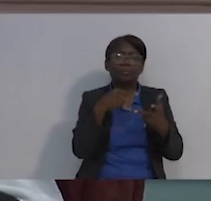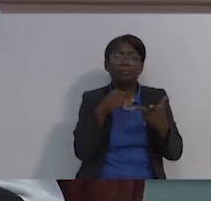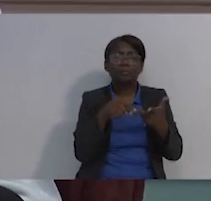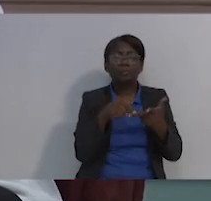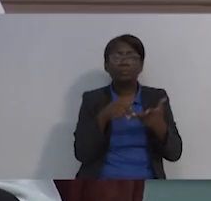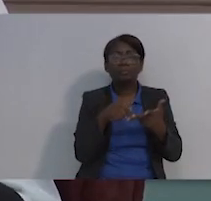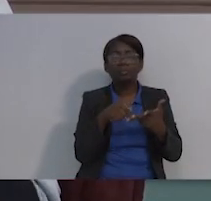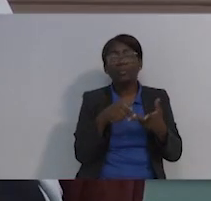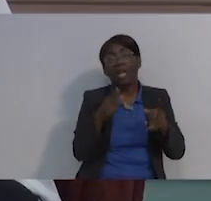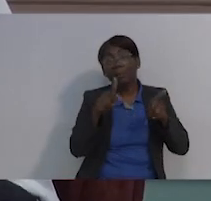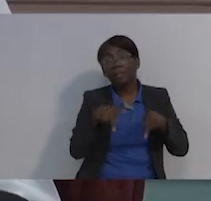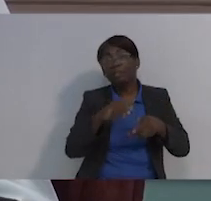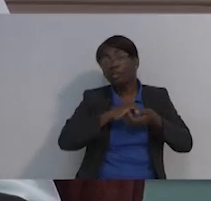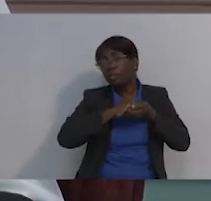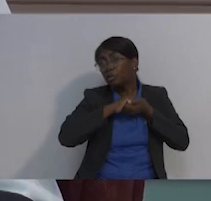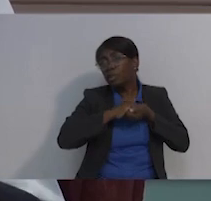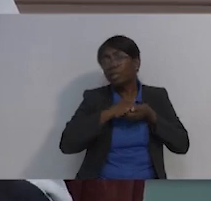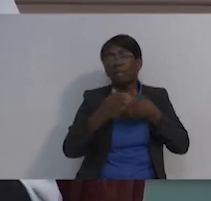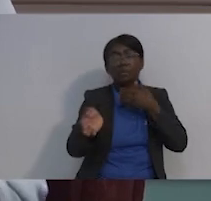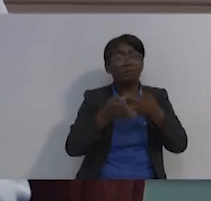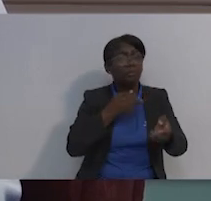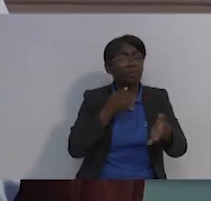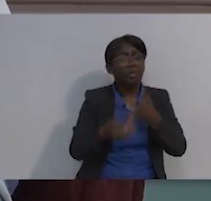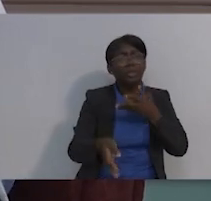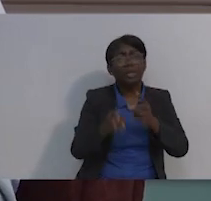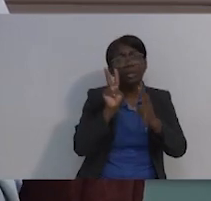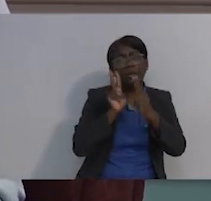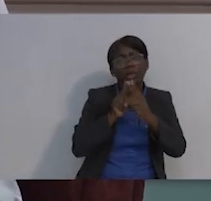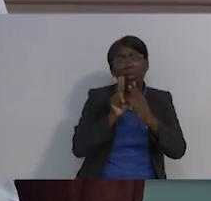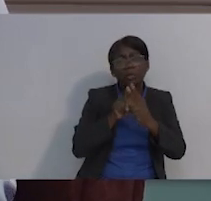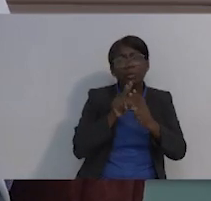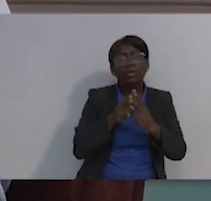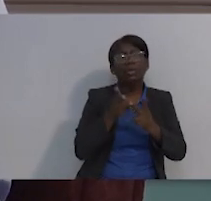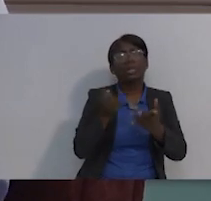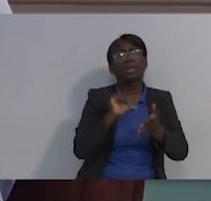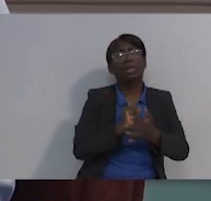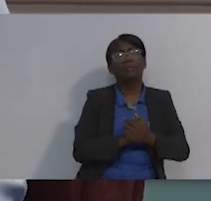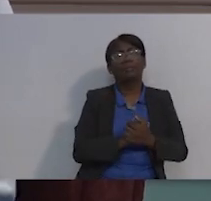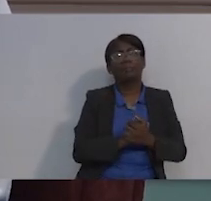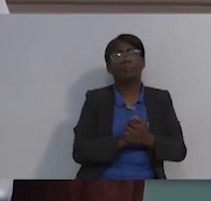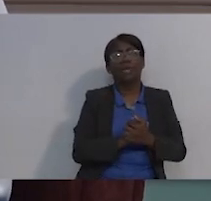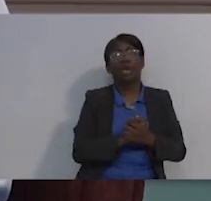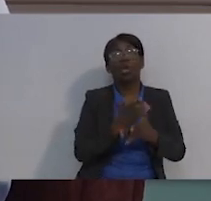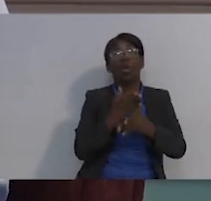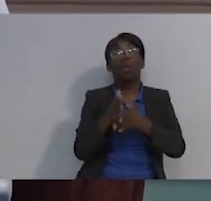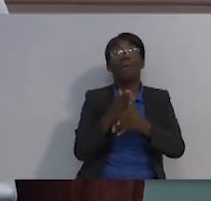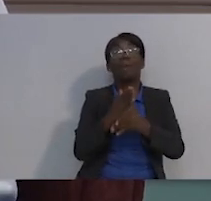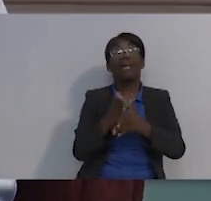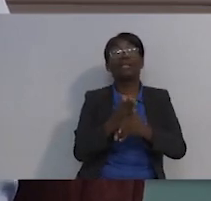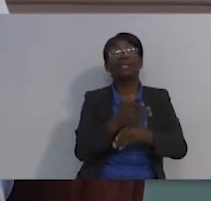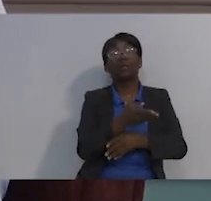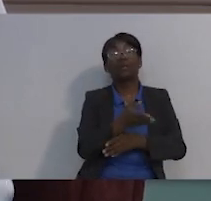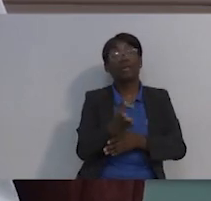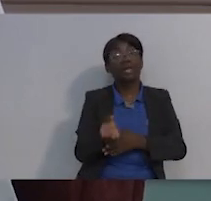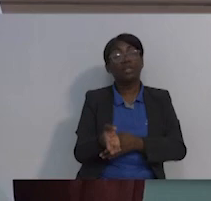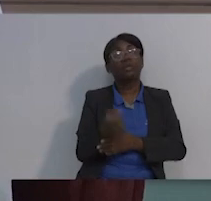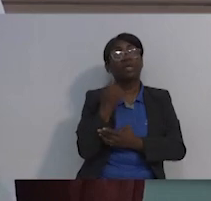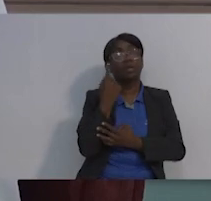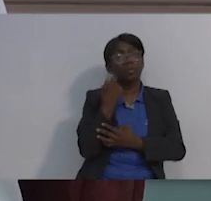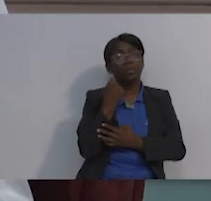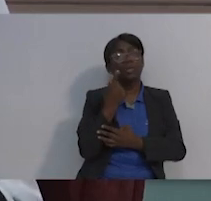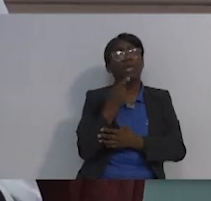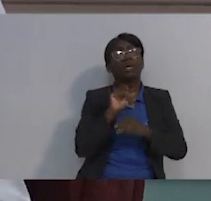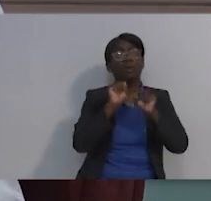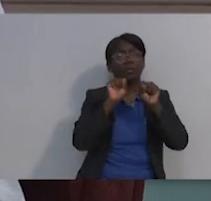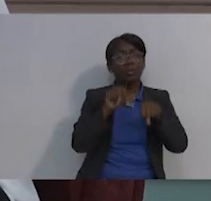compartir con ellos para que ellos entiendan que puede haber momentos en que tú vas a necesitar ayuda. Acéptala.